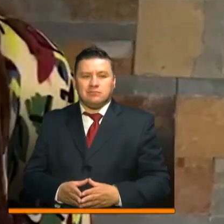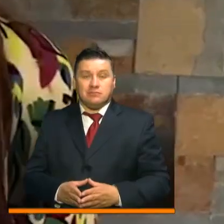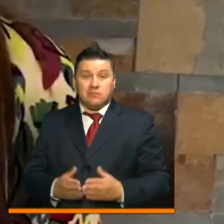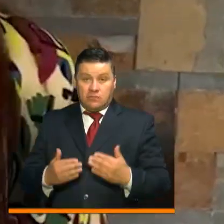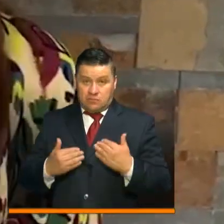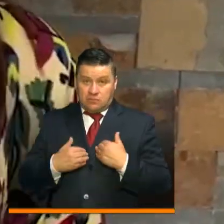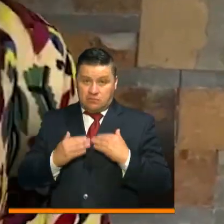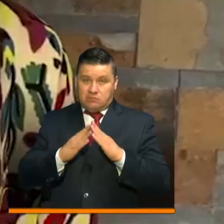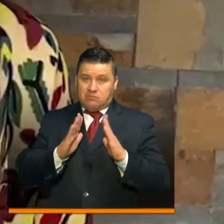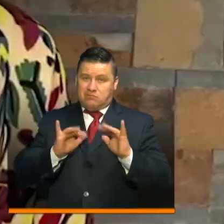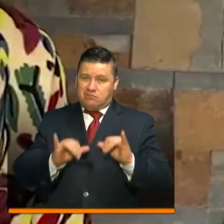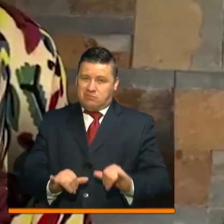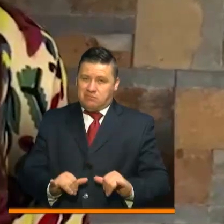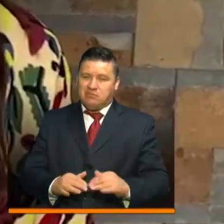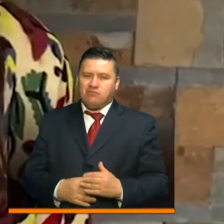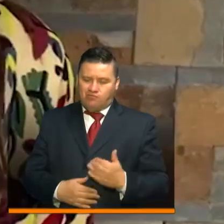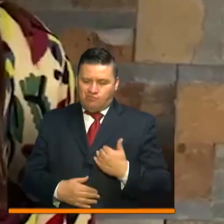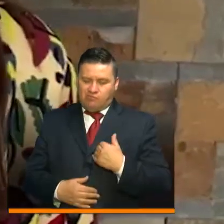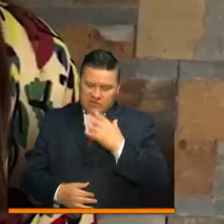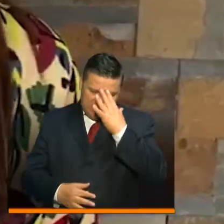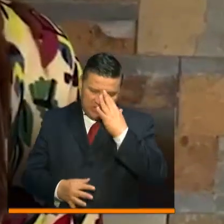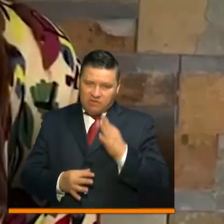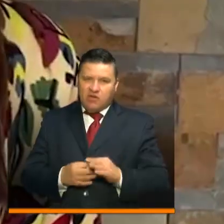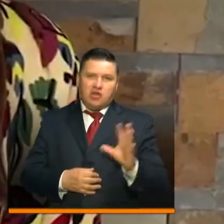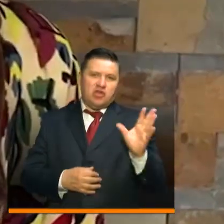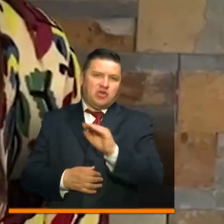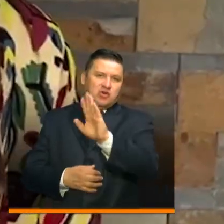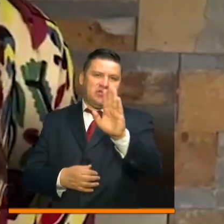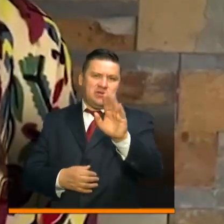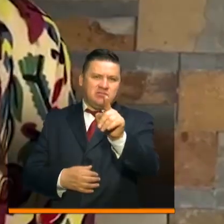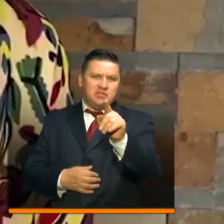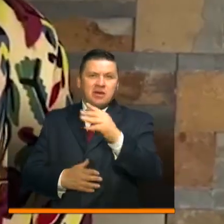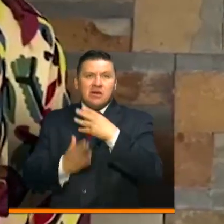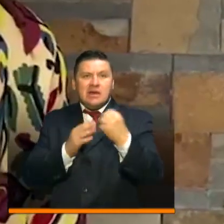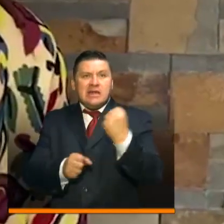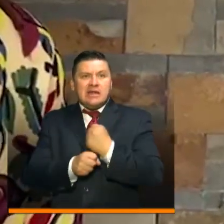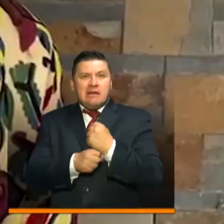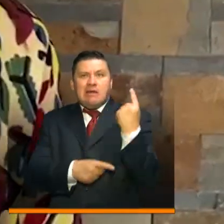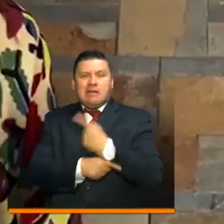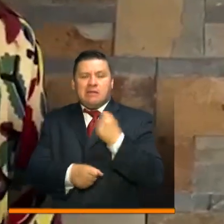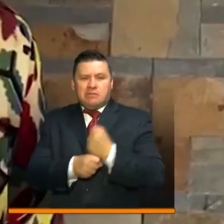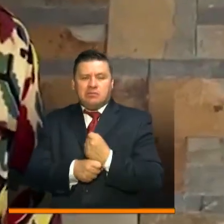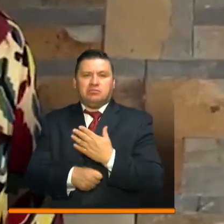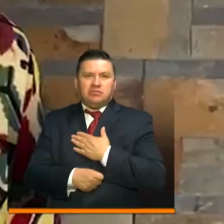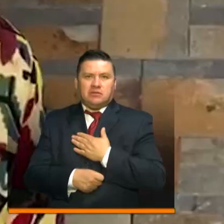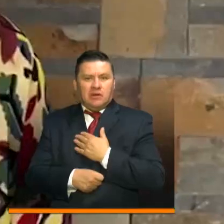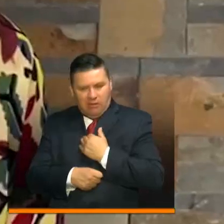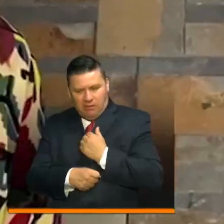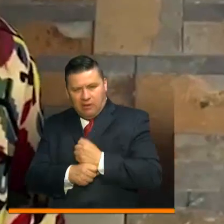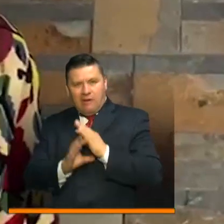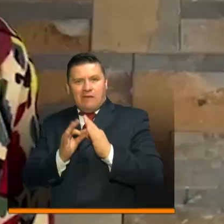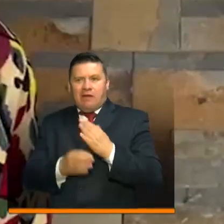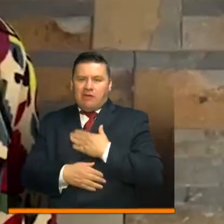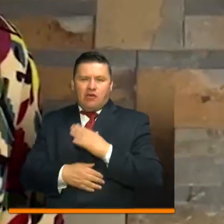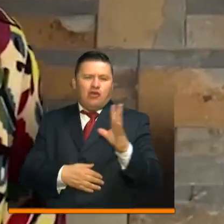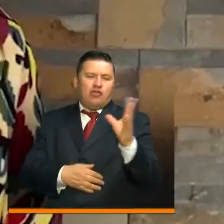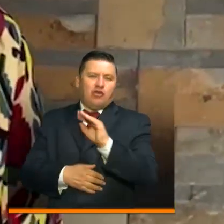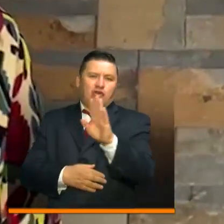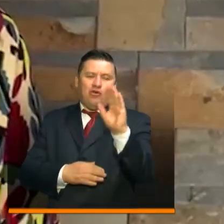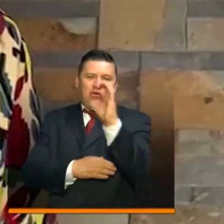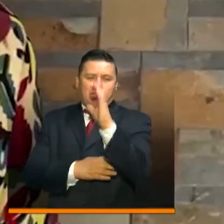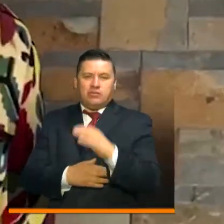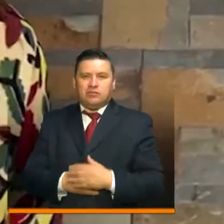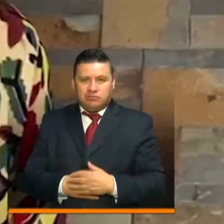Yo me quedo en casa porque tengo fe en todos ustedes que salen a trabajar día a día por mí, por mi familia y por todos los